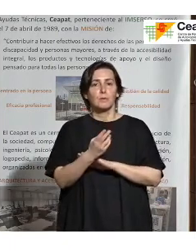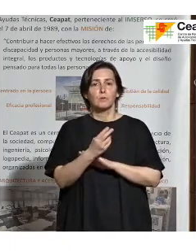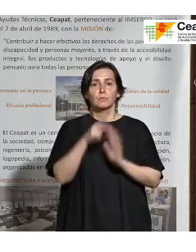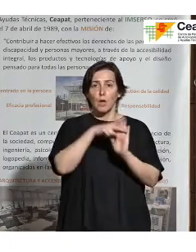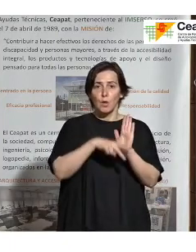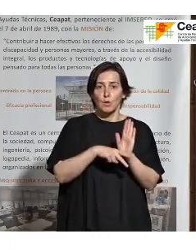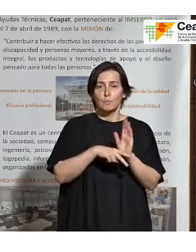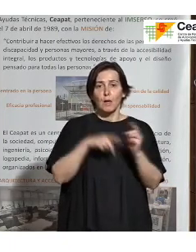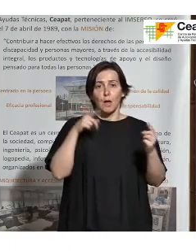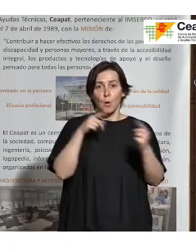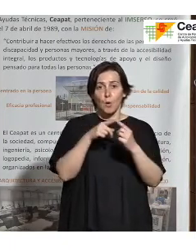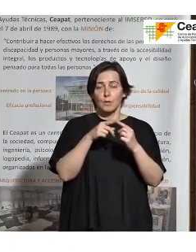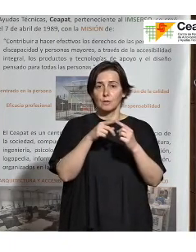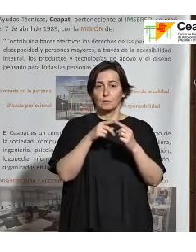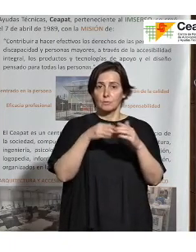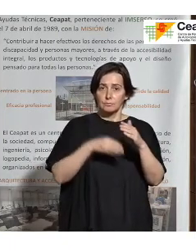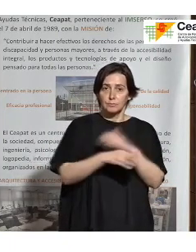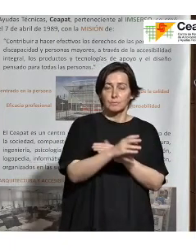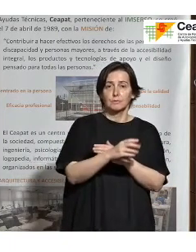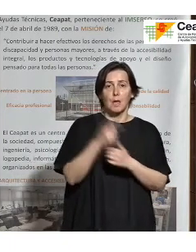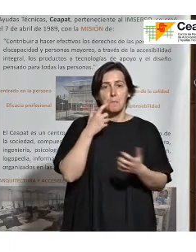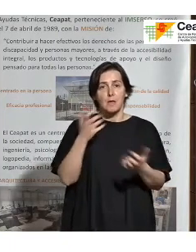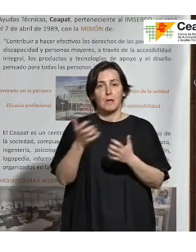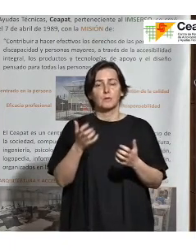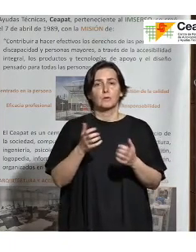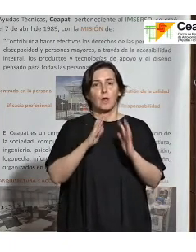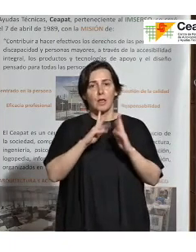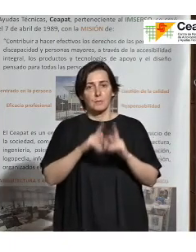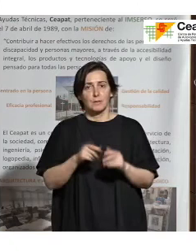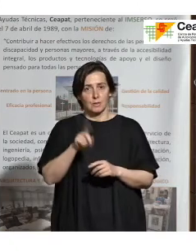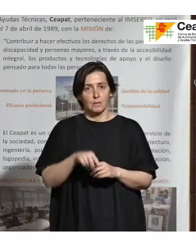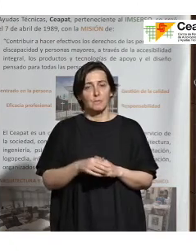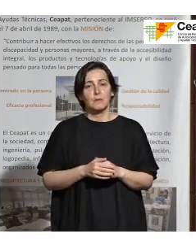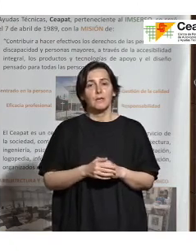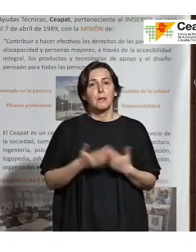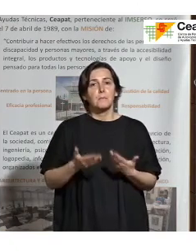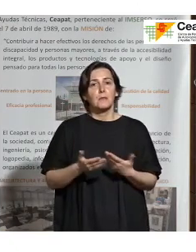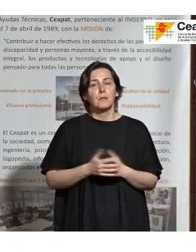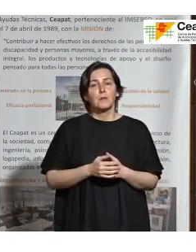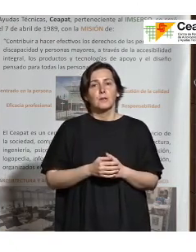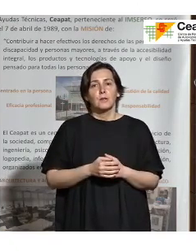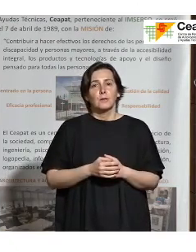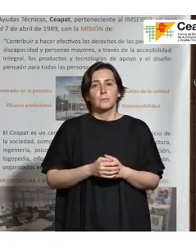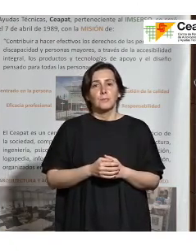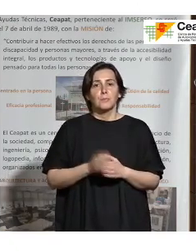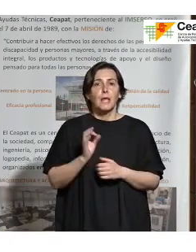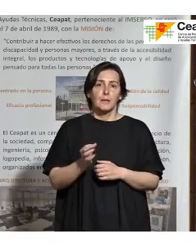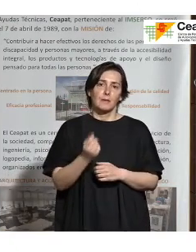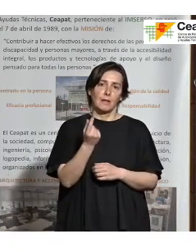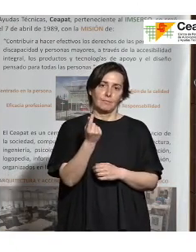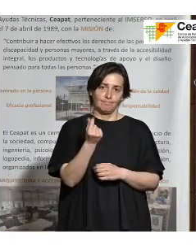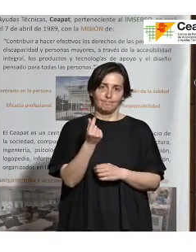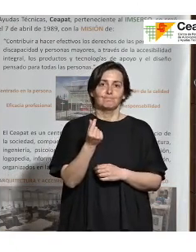y para que sea accesible y que sea ventajoso muchas veces para las administraciones, pero esto evidentemente supone un coste